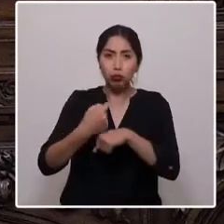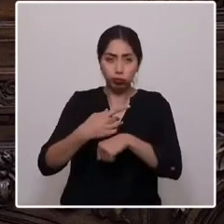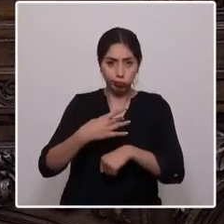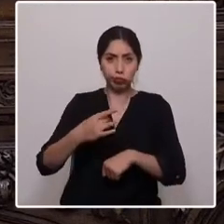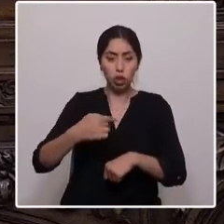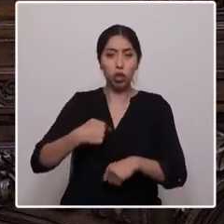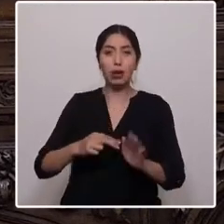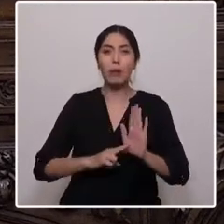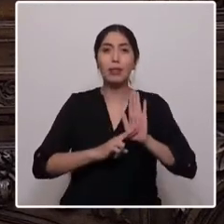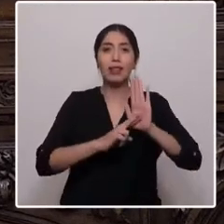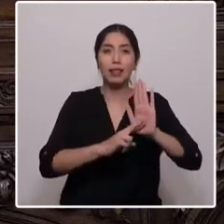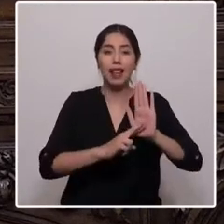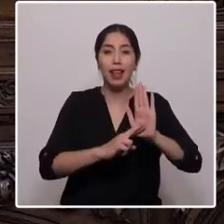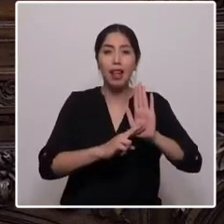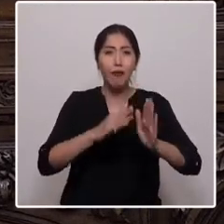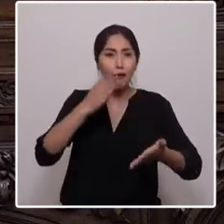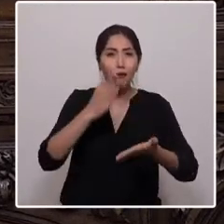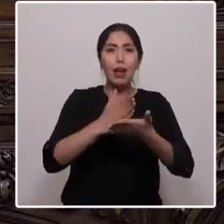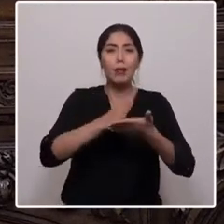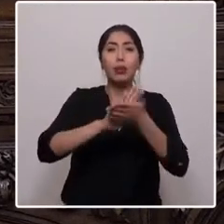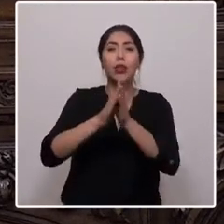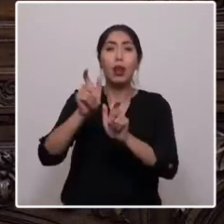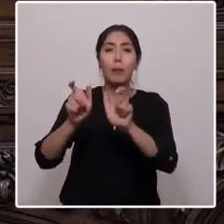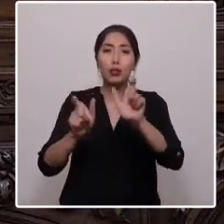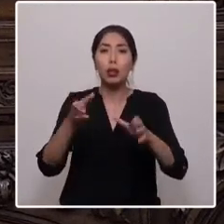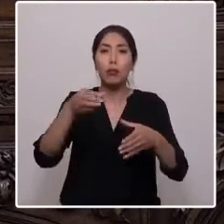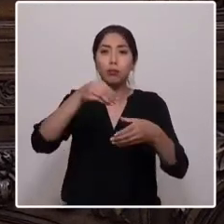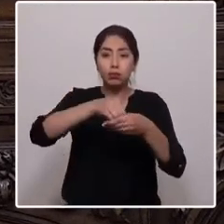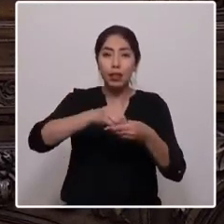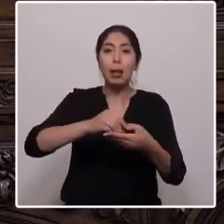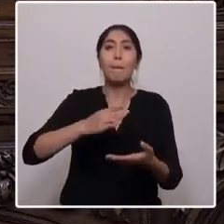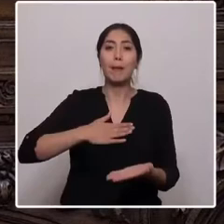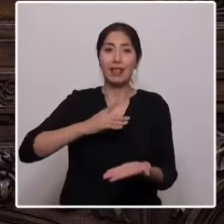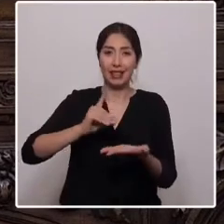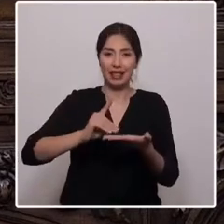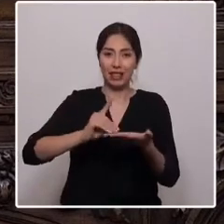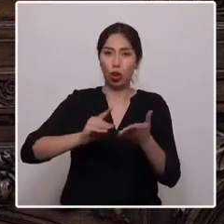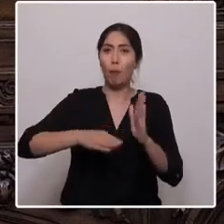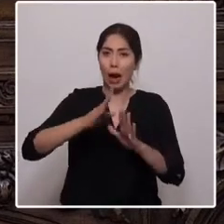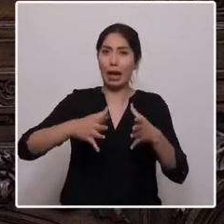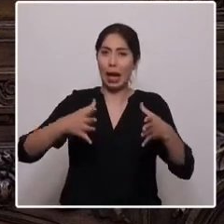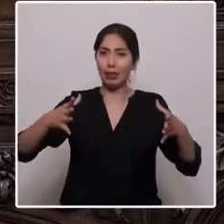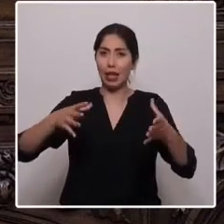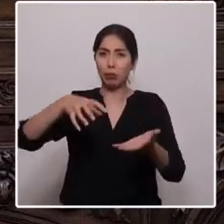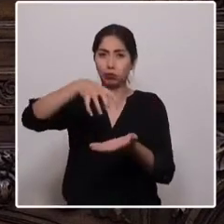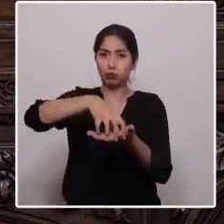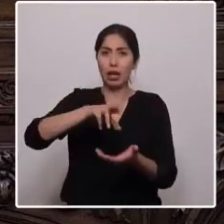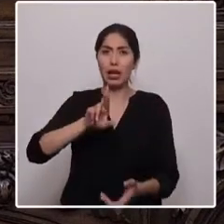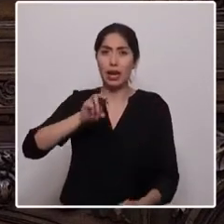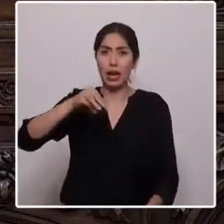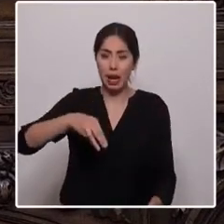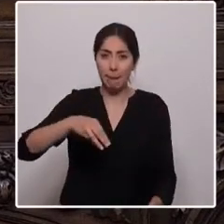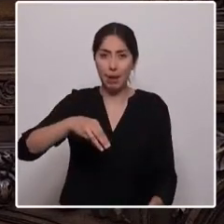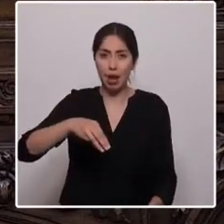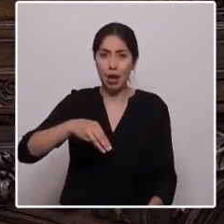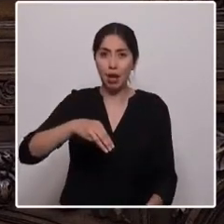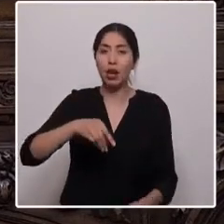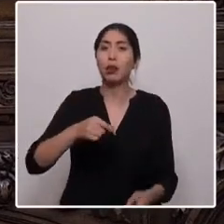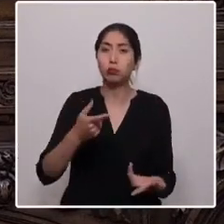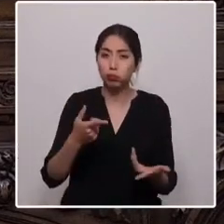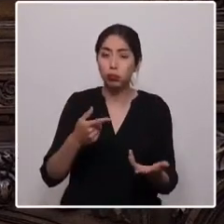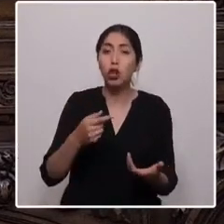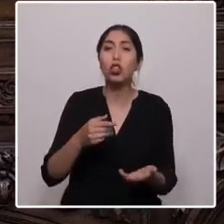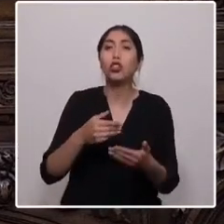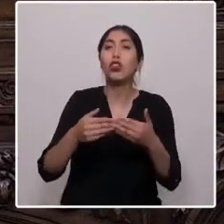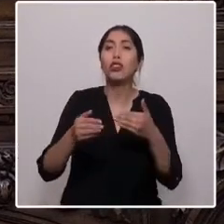habitantes de mi distrito, el distrito más grande de la región metropolitana, el patio trasero y el sector rural campesino de